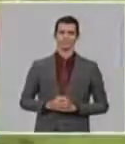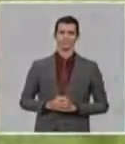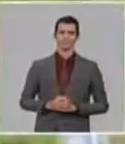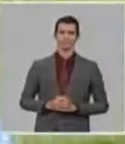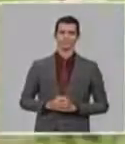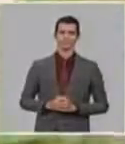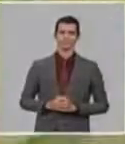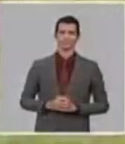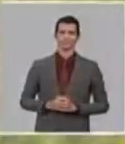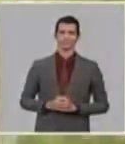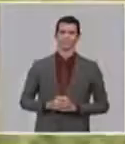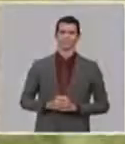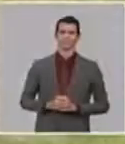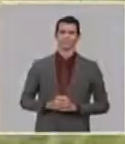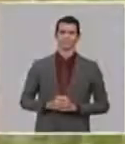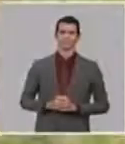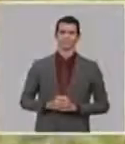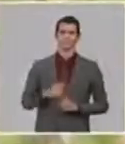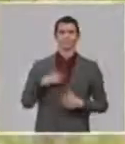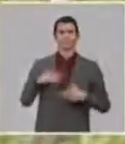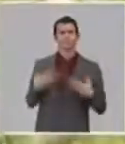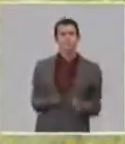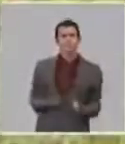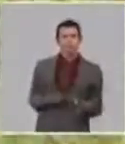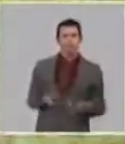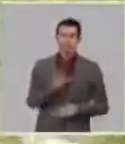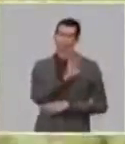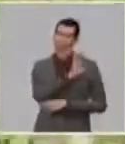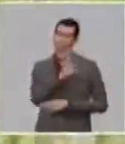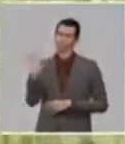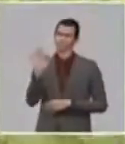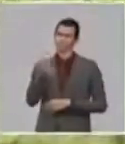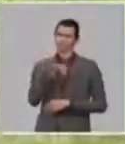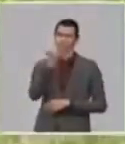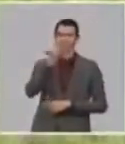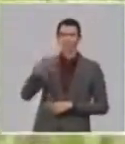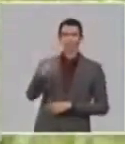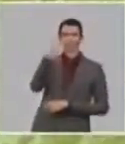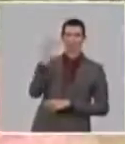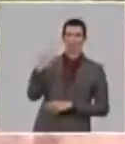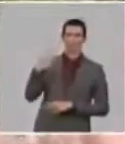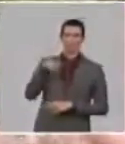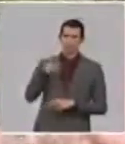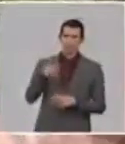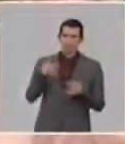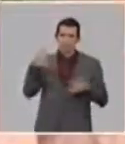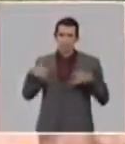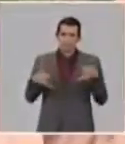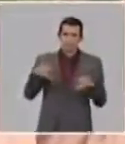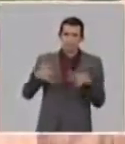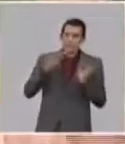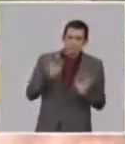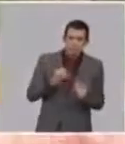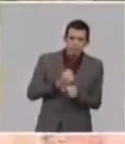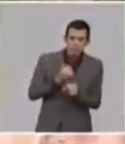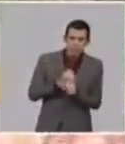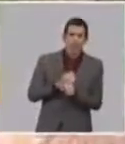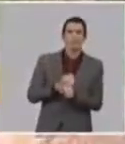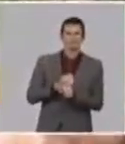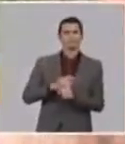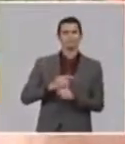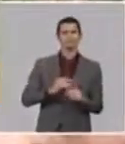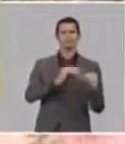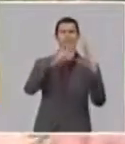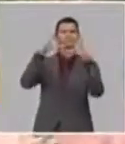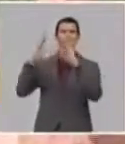Y yo nunca me siento cansada, la gente me dice, Cristina, tú con esos tacones puedes trabajar, Cristina trabaja con esos tacones día y noche, lo mismo vengo y he hecho conmigo el puerco,